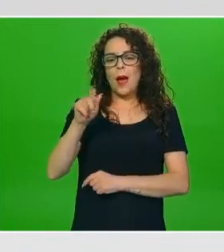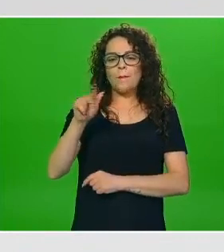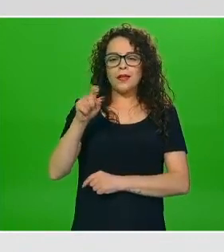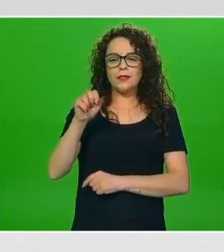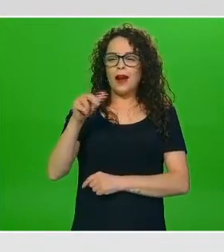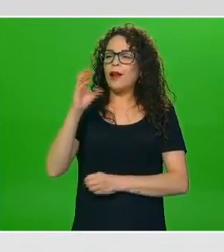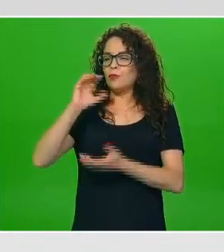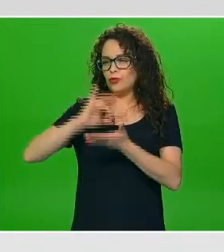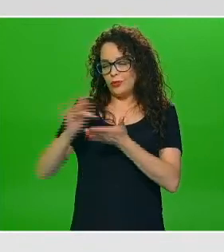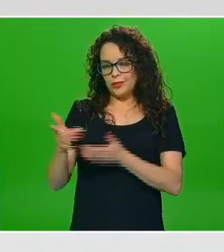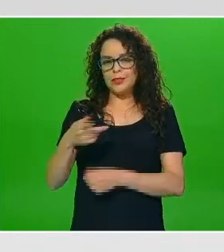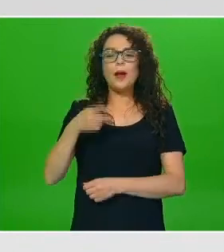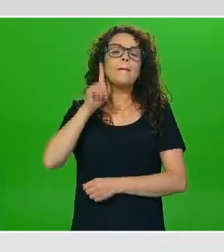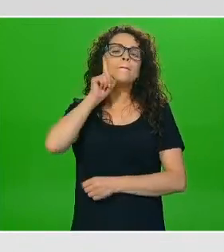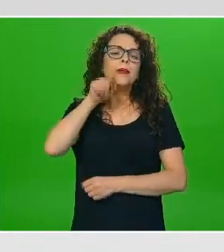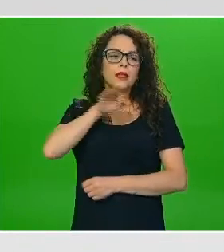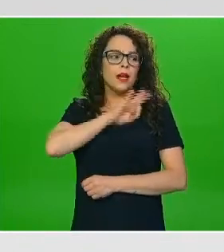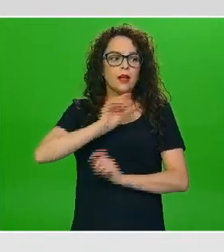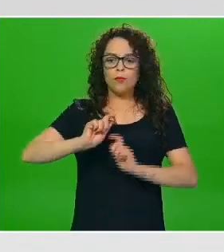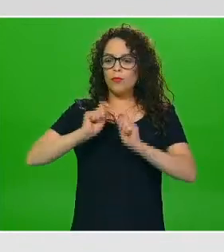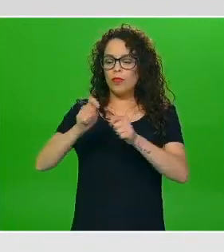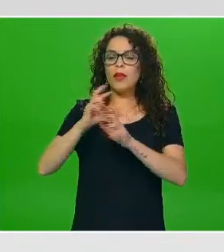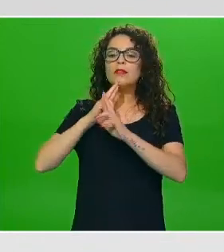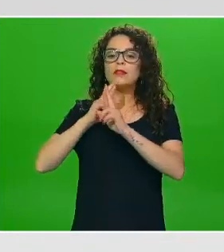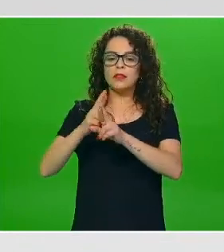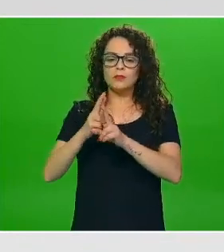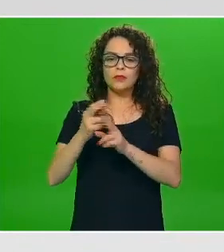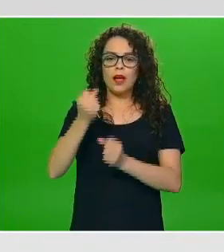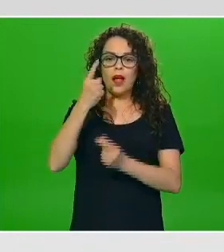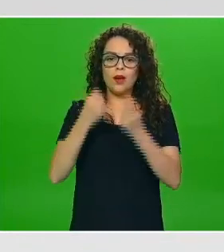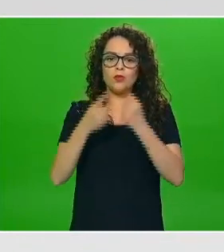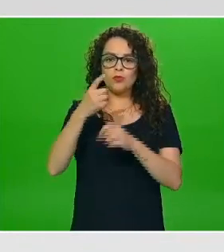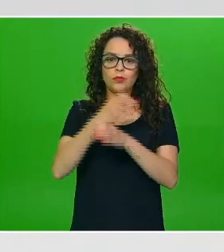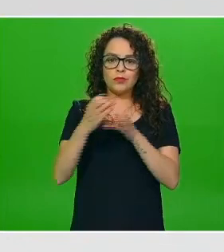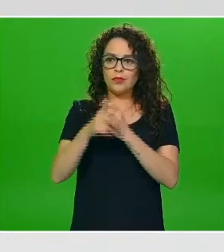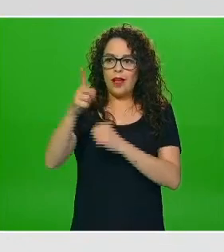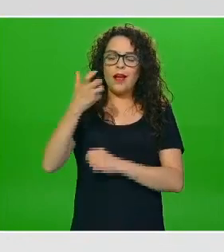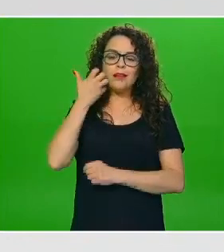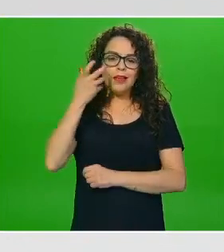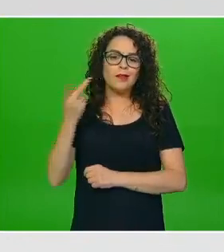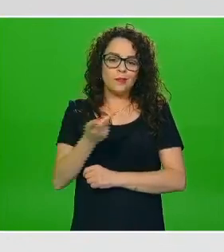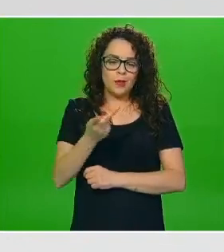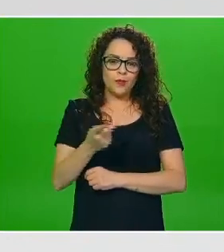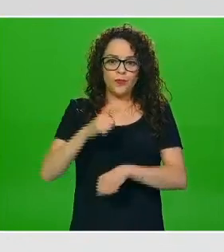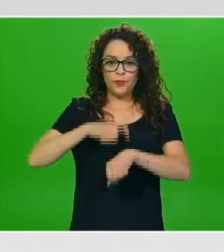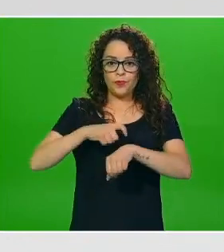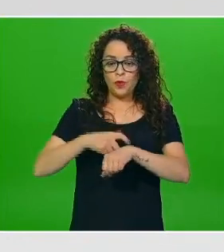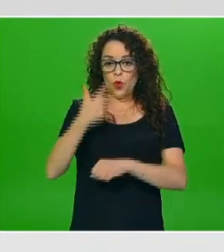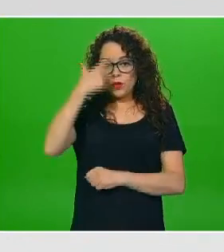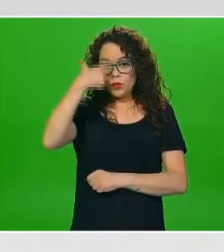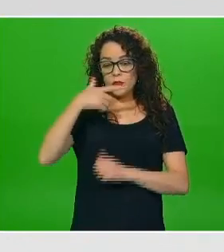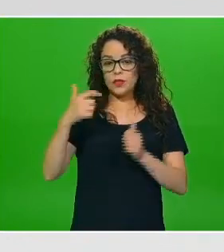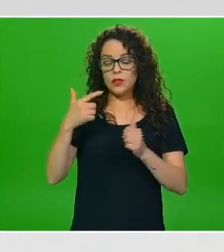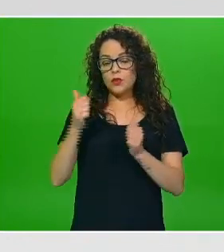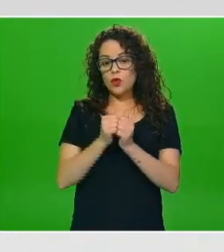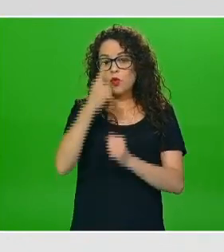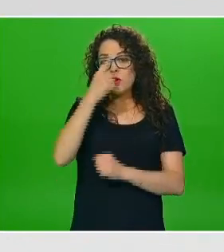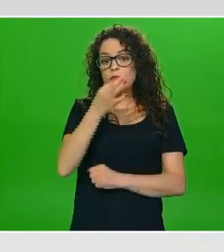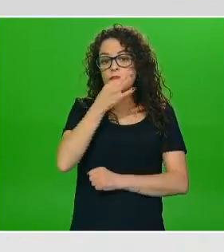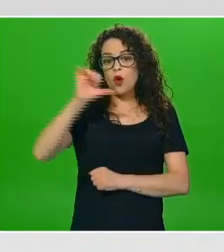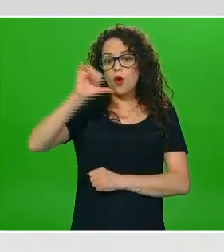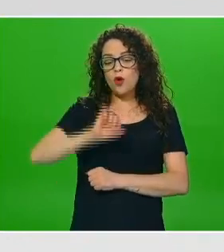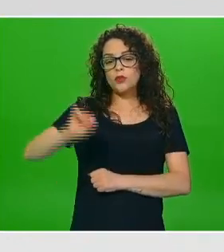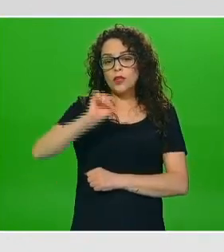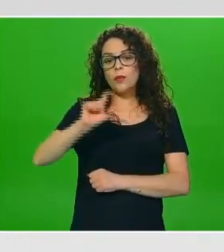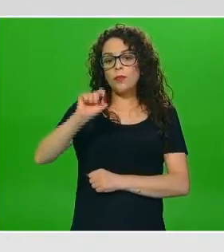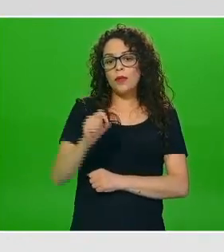continuar dando respuesta a algunos elementos son las 20 horas con un minuto de este sábado 22